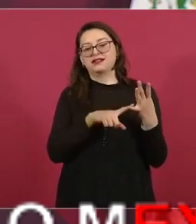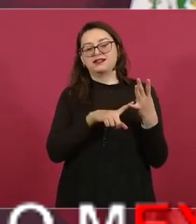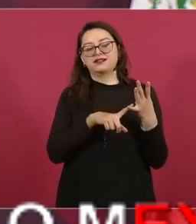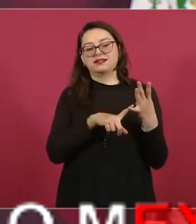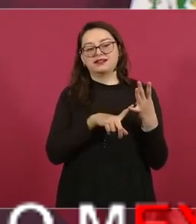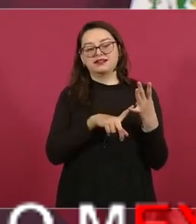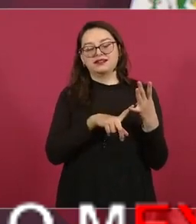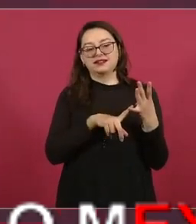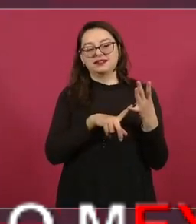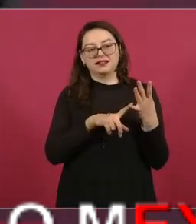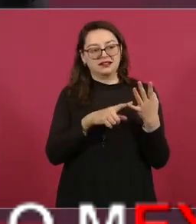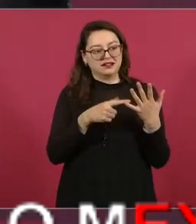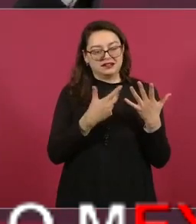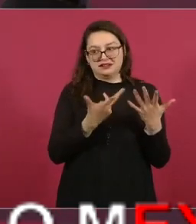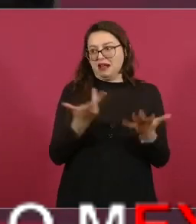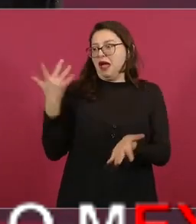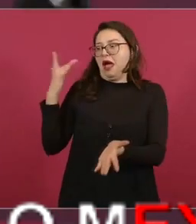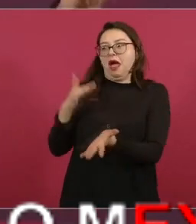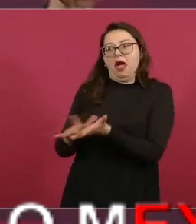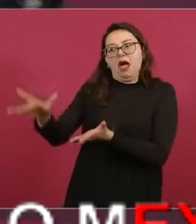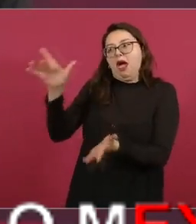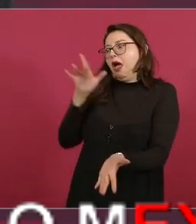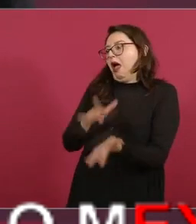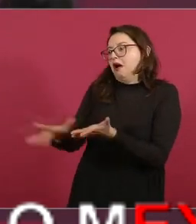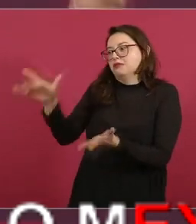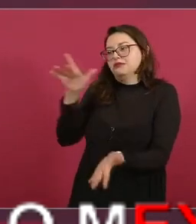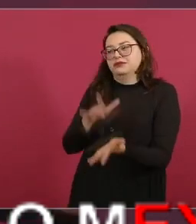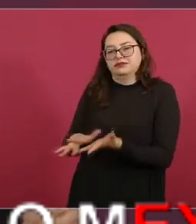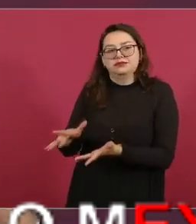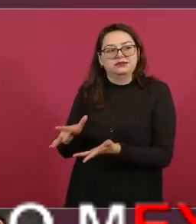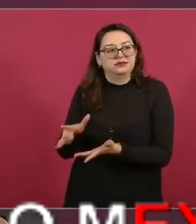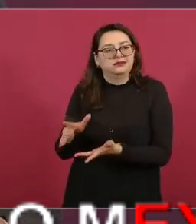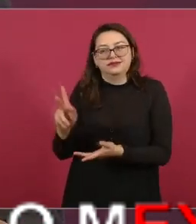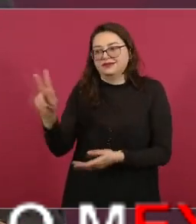pues es que ahí están